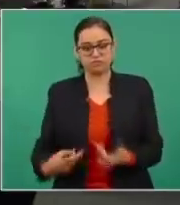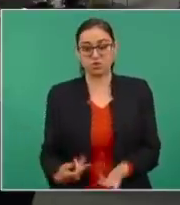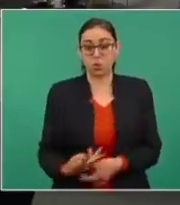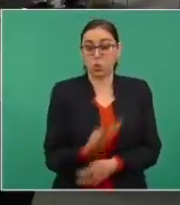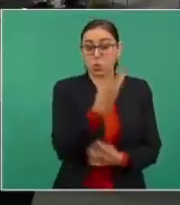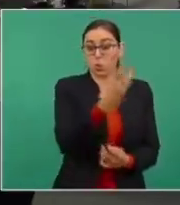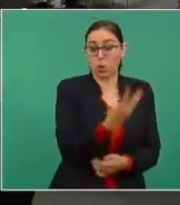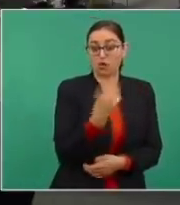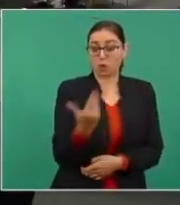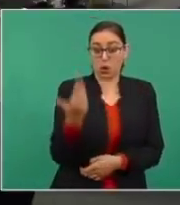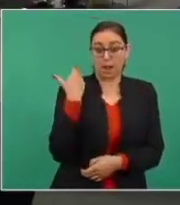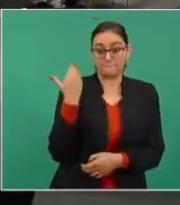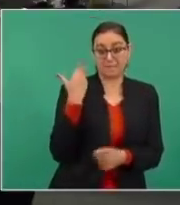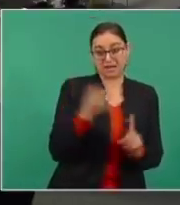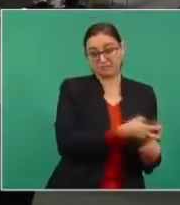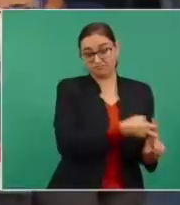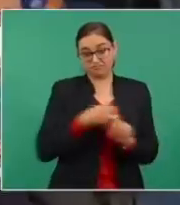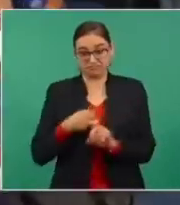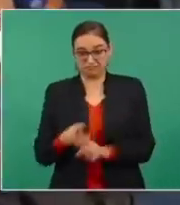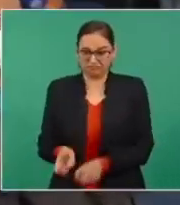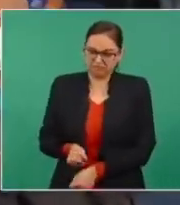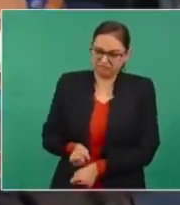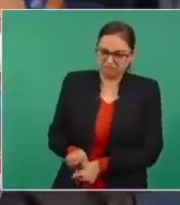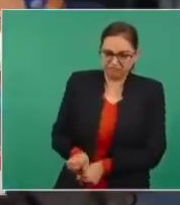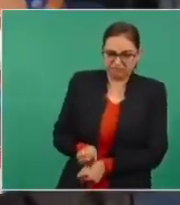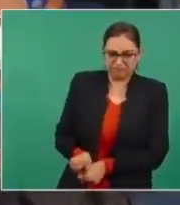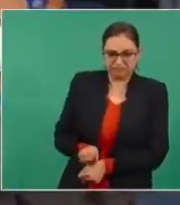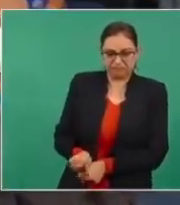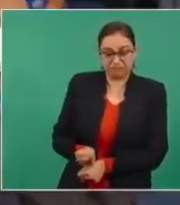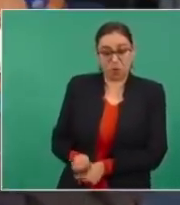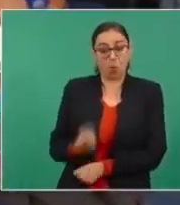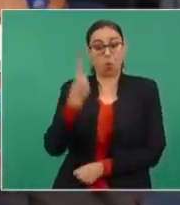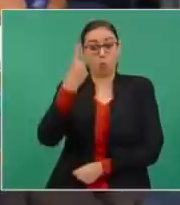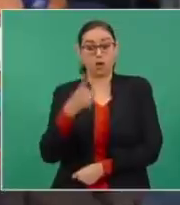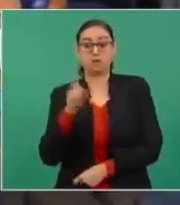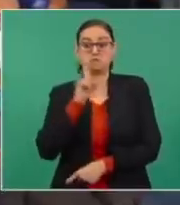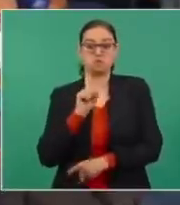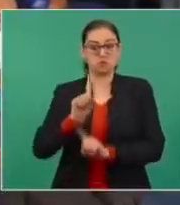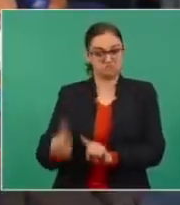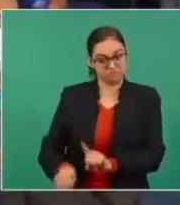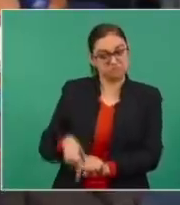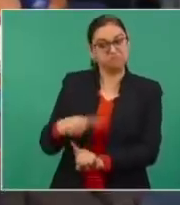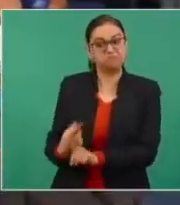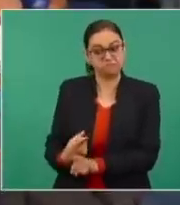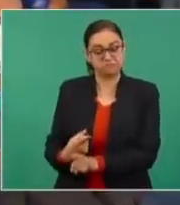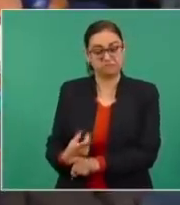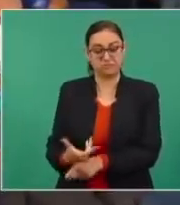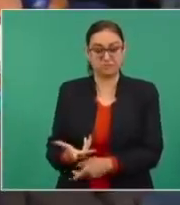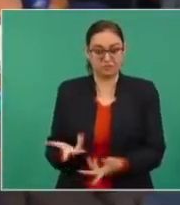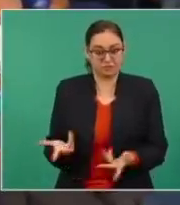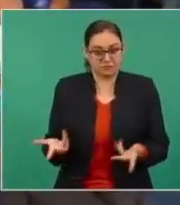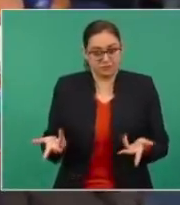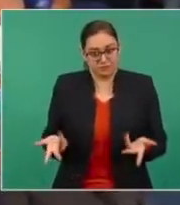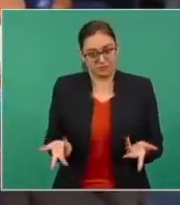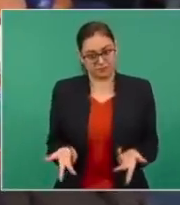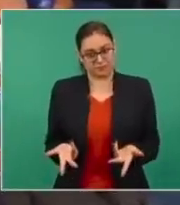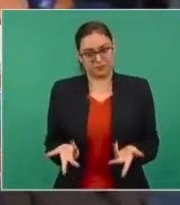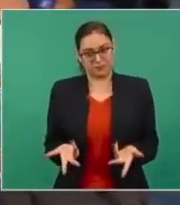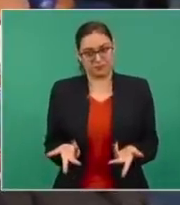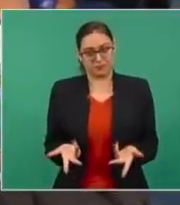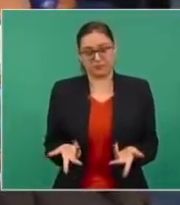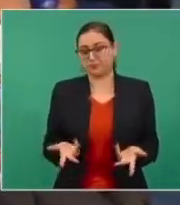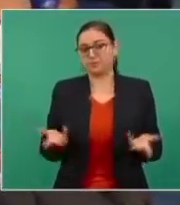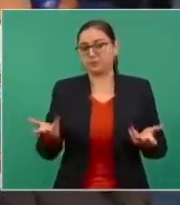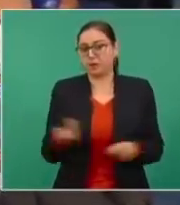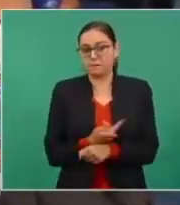secuestradas, torturadas y una compañera violada además. Entonces, ni